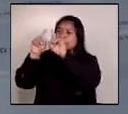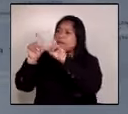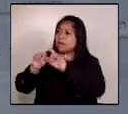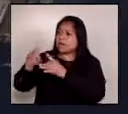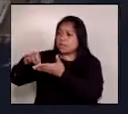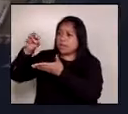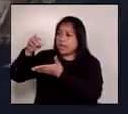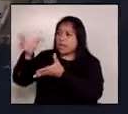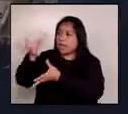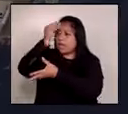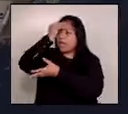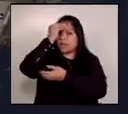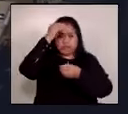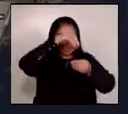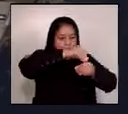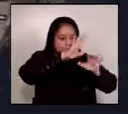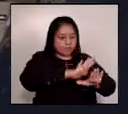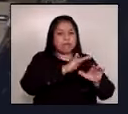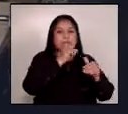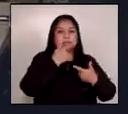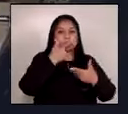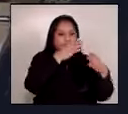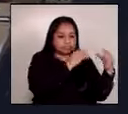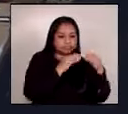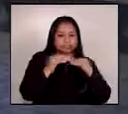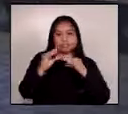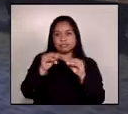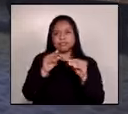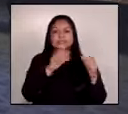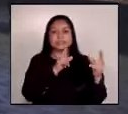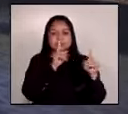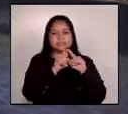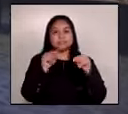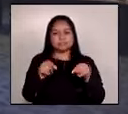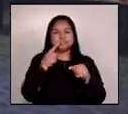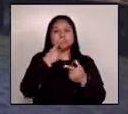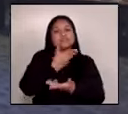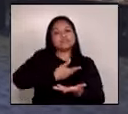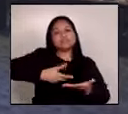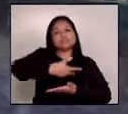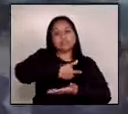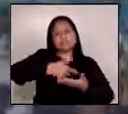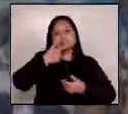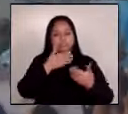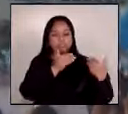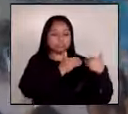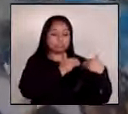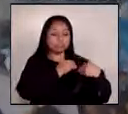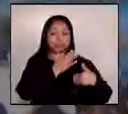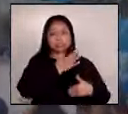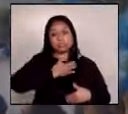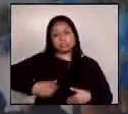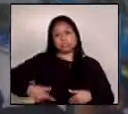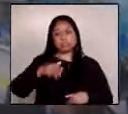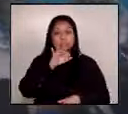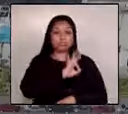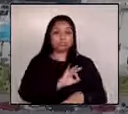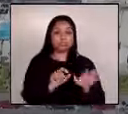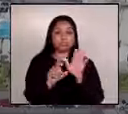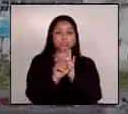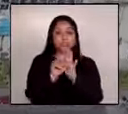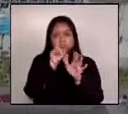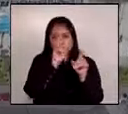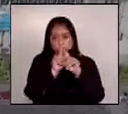países a través de mesas de diálogo la comisión buscará fomentar la conversación y el compromiso entre el gobierno y la sociedad civil